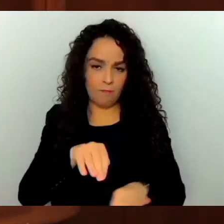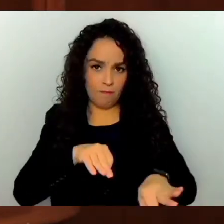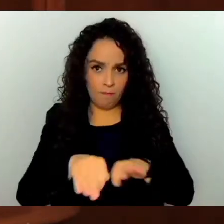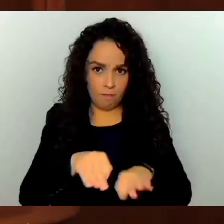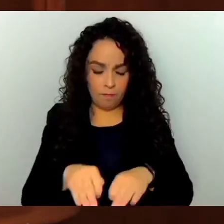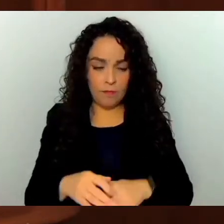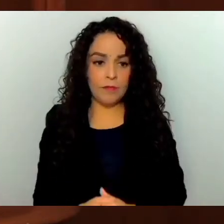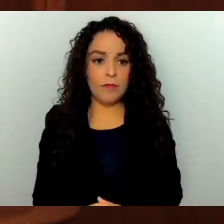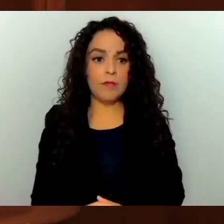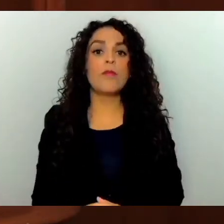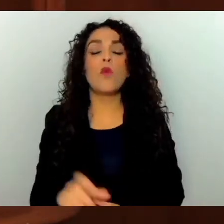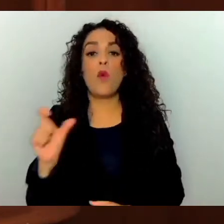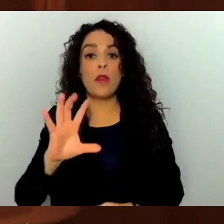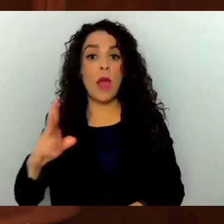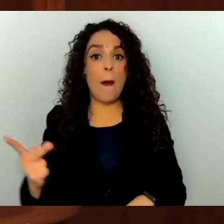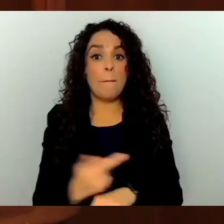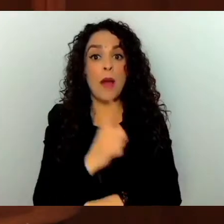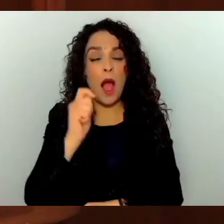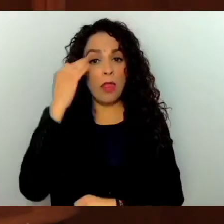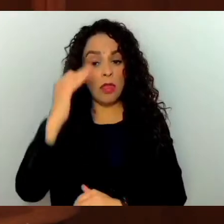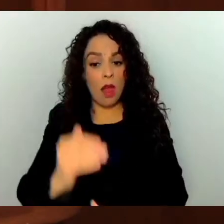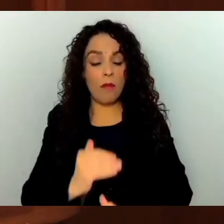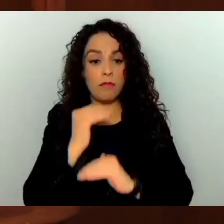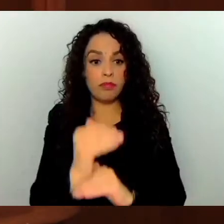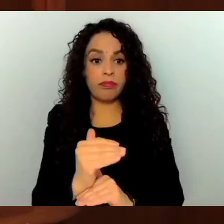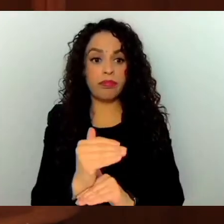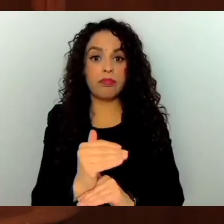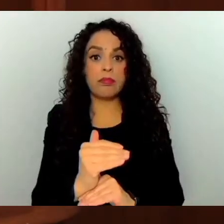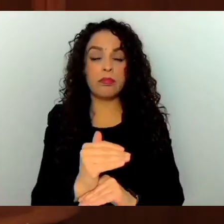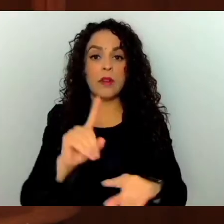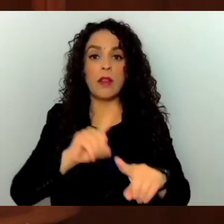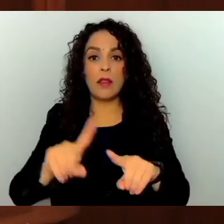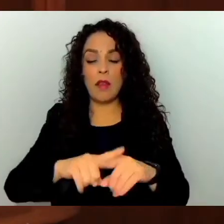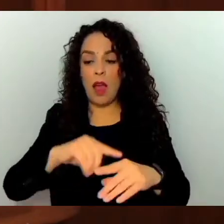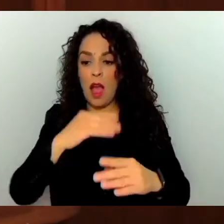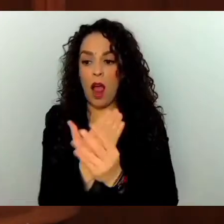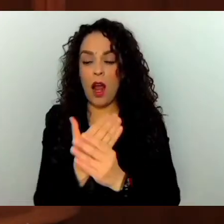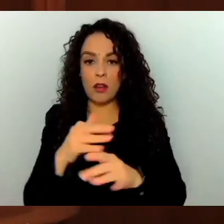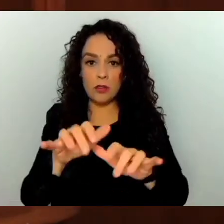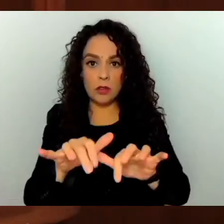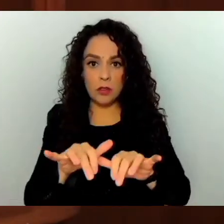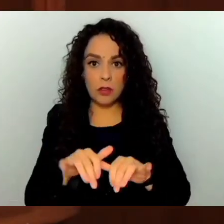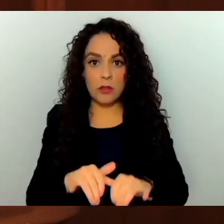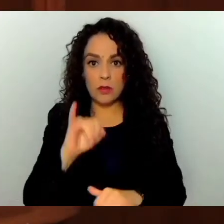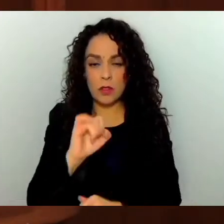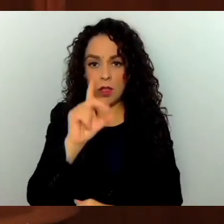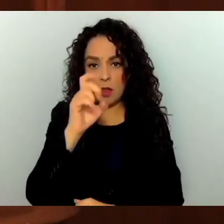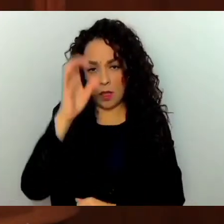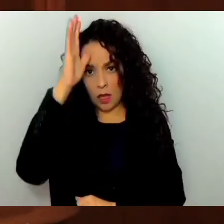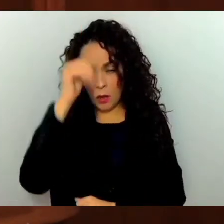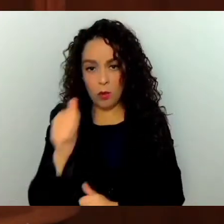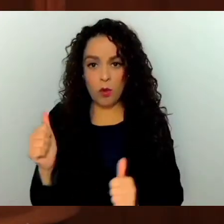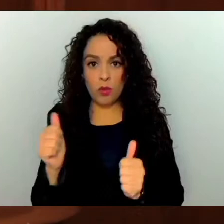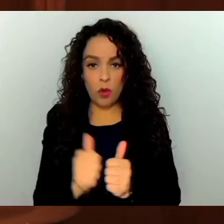transcurrido los plazos establecidos en los instrumentos archivísticos de conformidad con lo establecido en la Ley de Archivo y